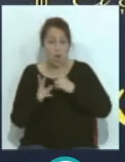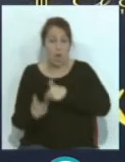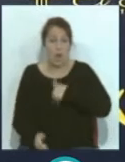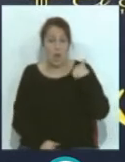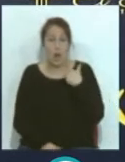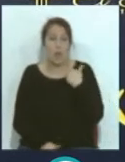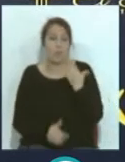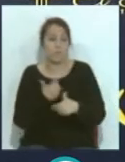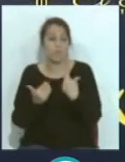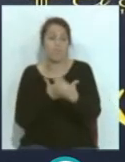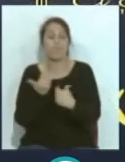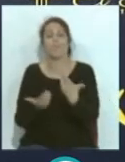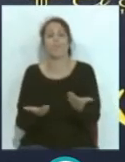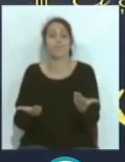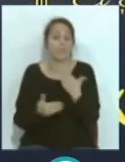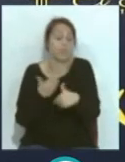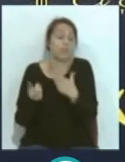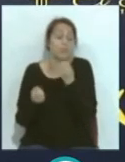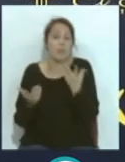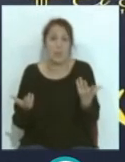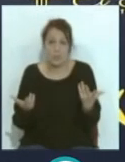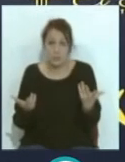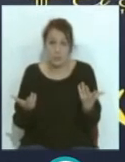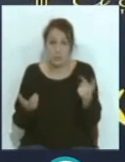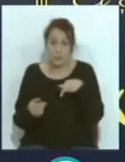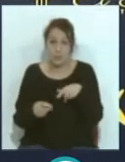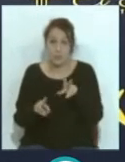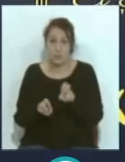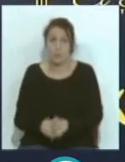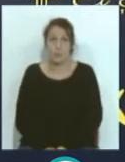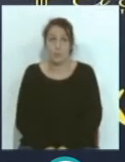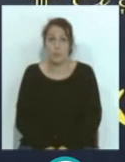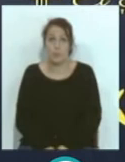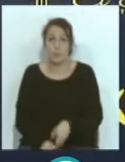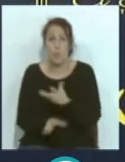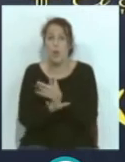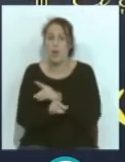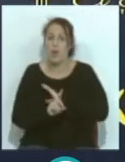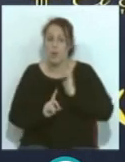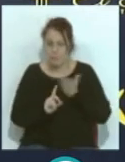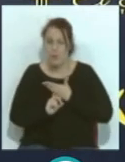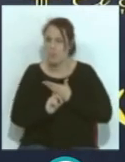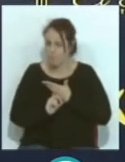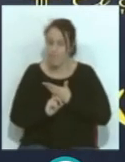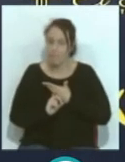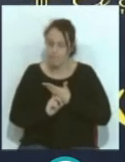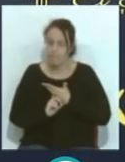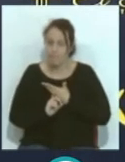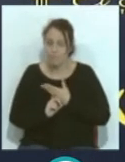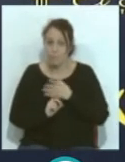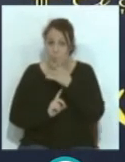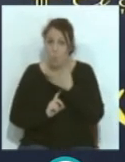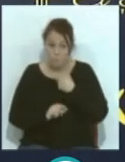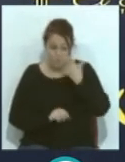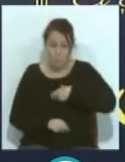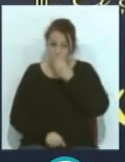avanza y avanza bien en este aspecto. El jugador afectado está porque es